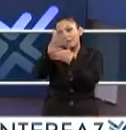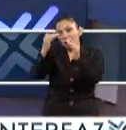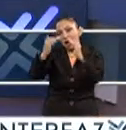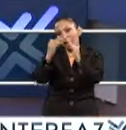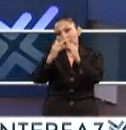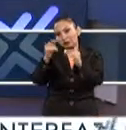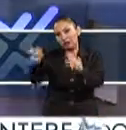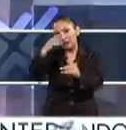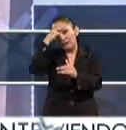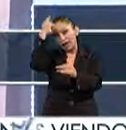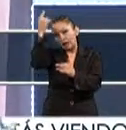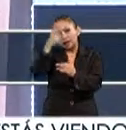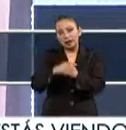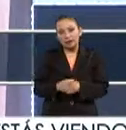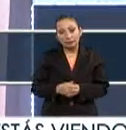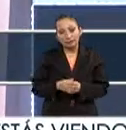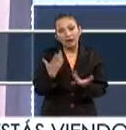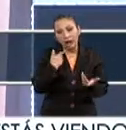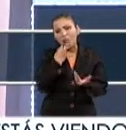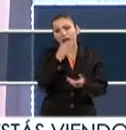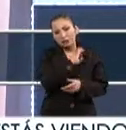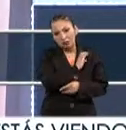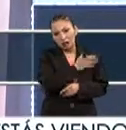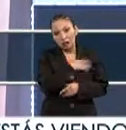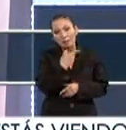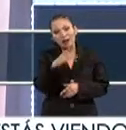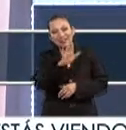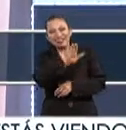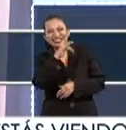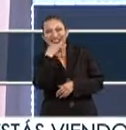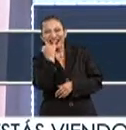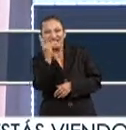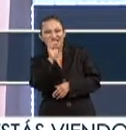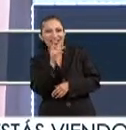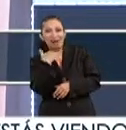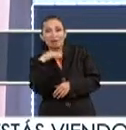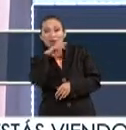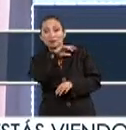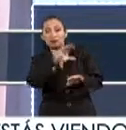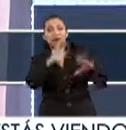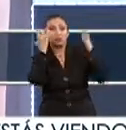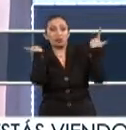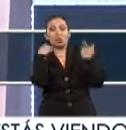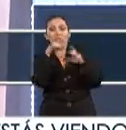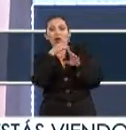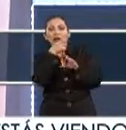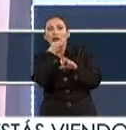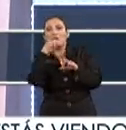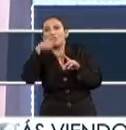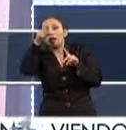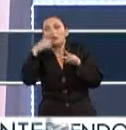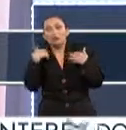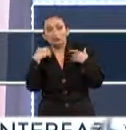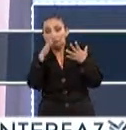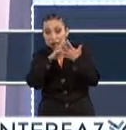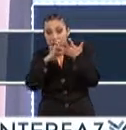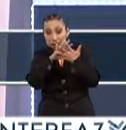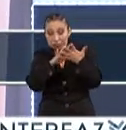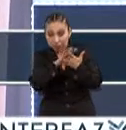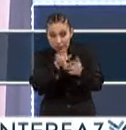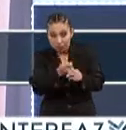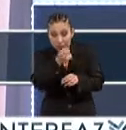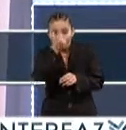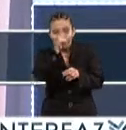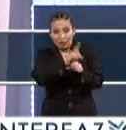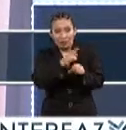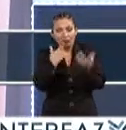fácil para mí. Chile habla español, pero los chilenos hablan realmente rápido y tienen un acento que realmente no entendía los primeros días,